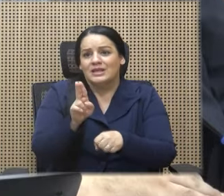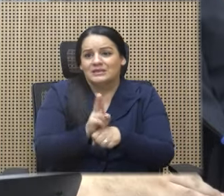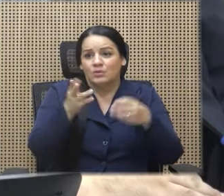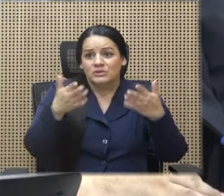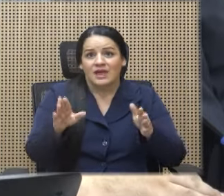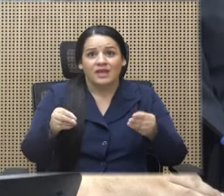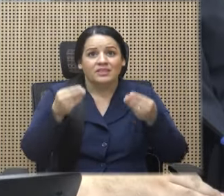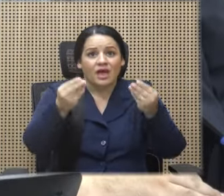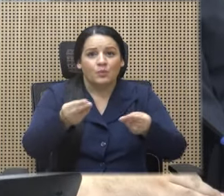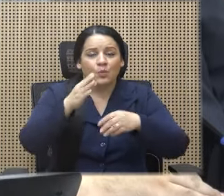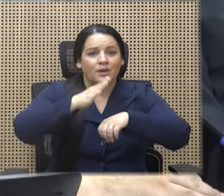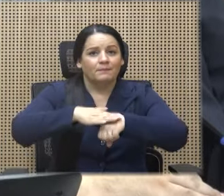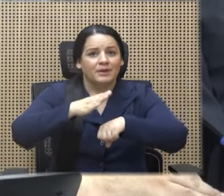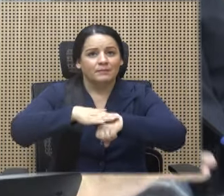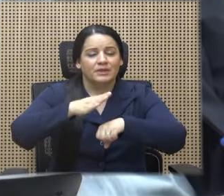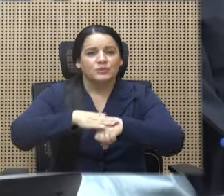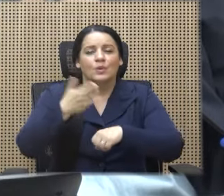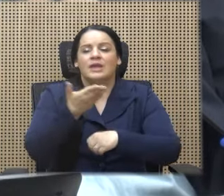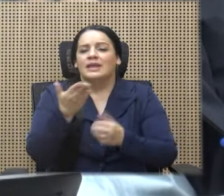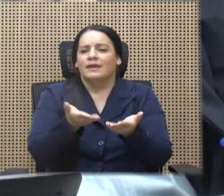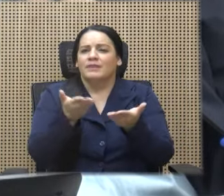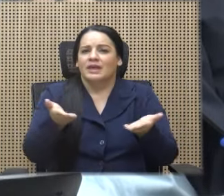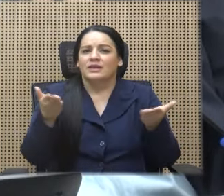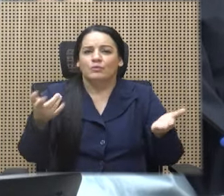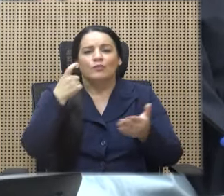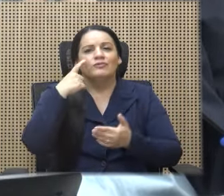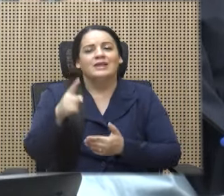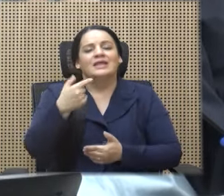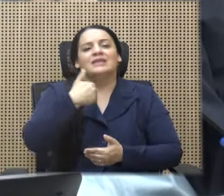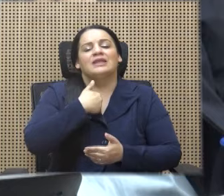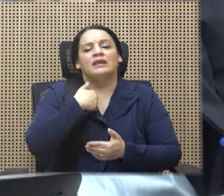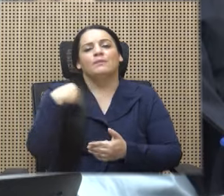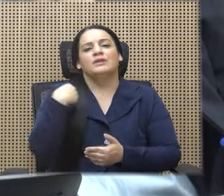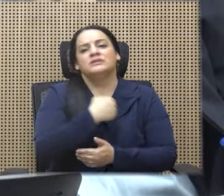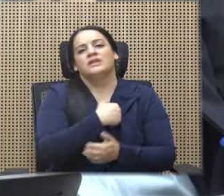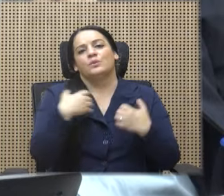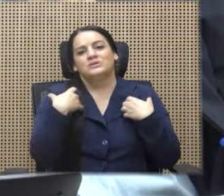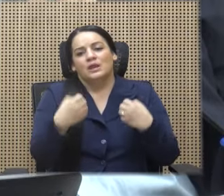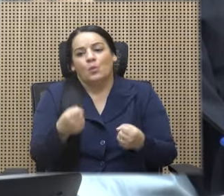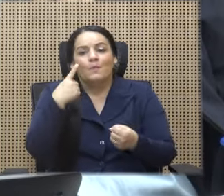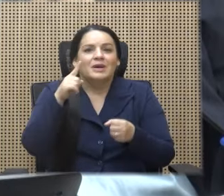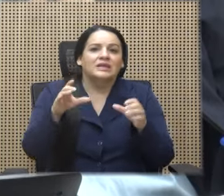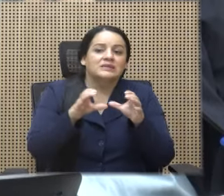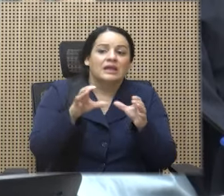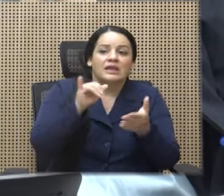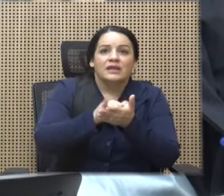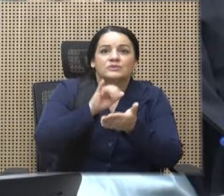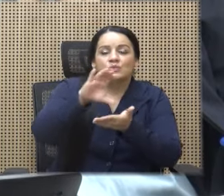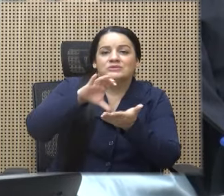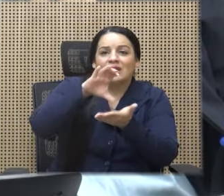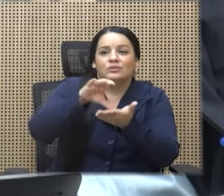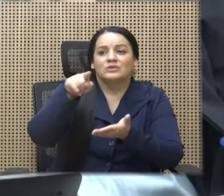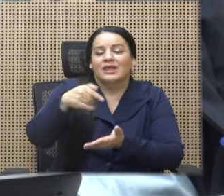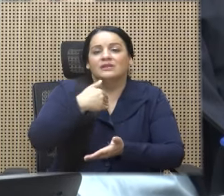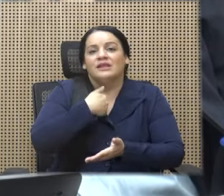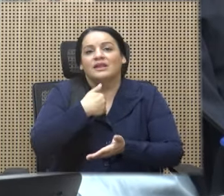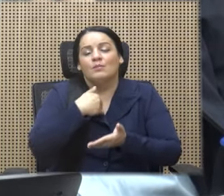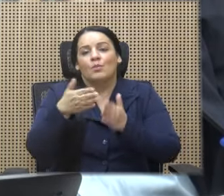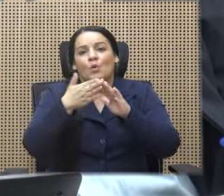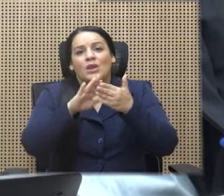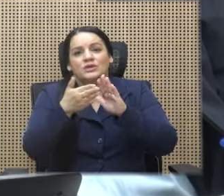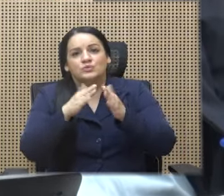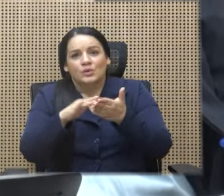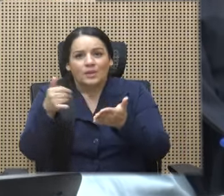permiso? ¿Qué mecanismos de fiscalización tiene el Ministerio de Salud para certificar que estos centros que albergan poblaciones vulnerables